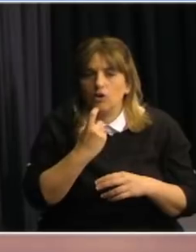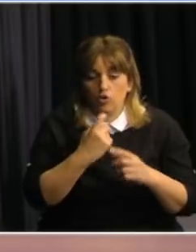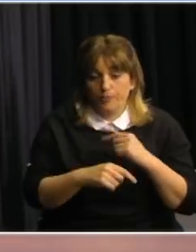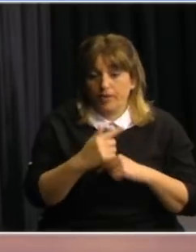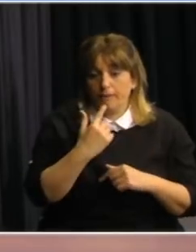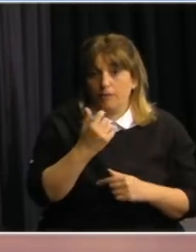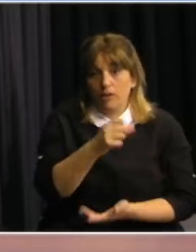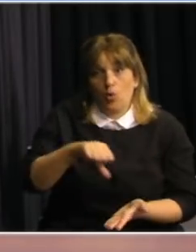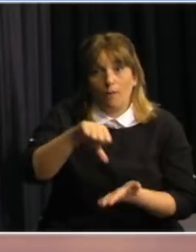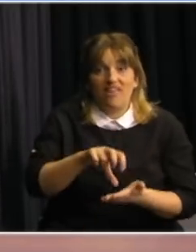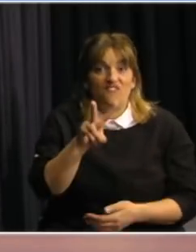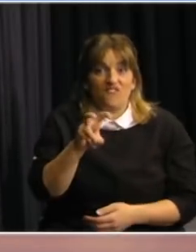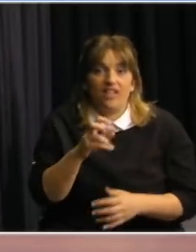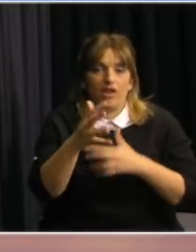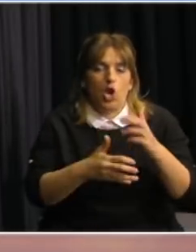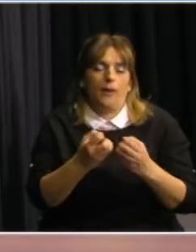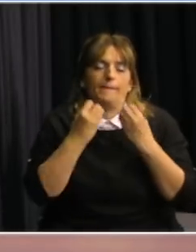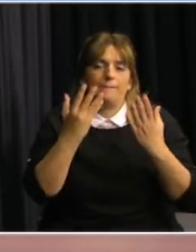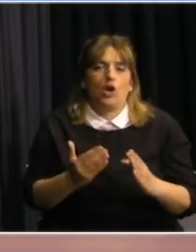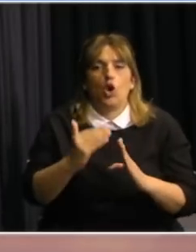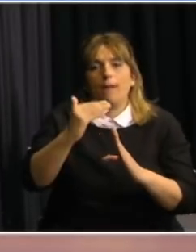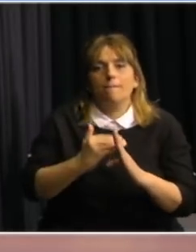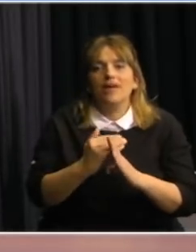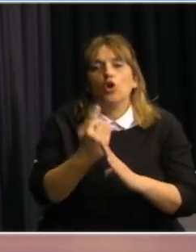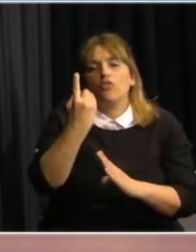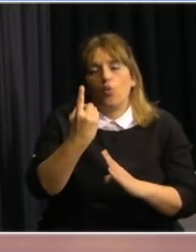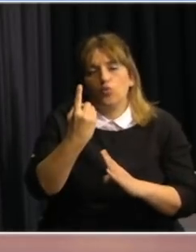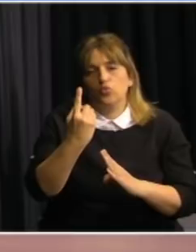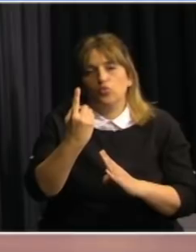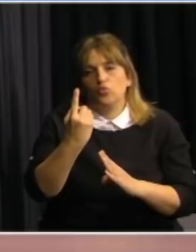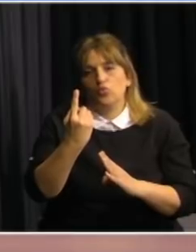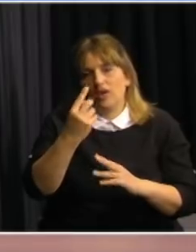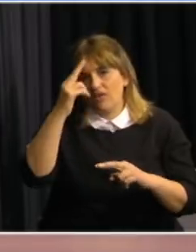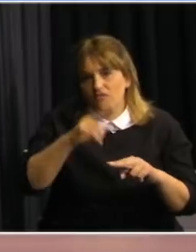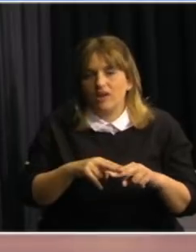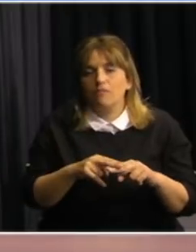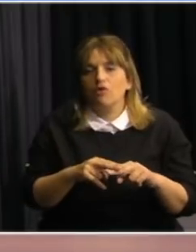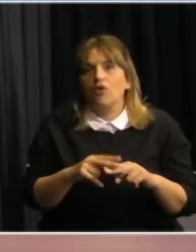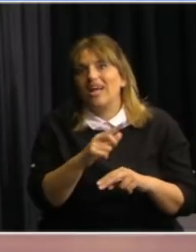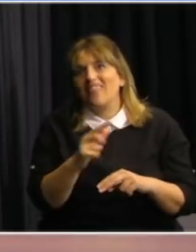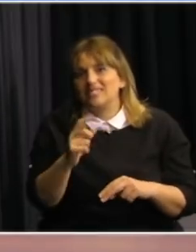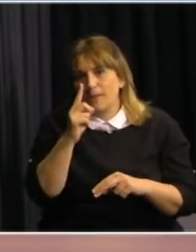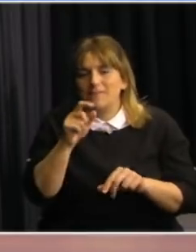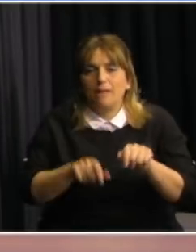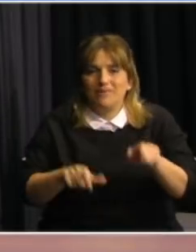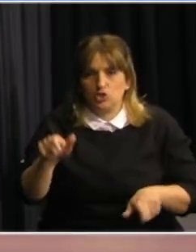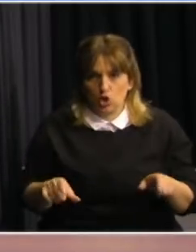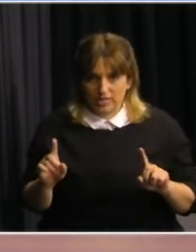en verde, que es la mejor situación, cuando tiene menos de un caso cada 100.000 habitantes